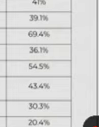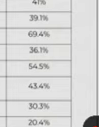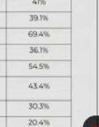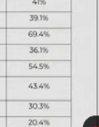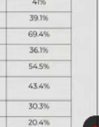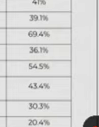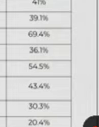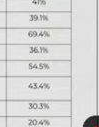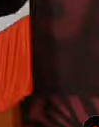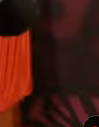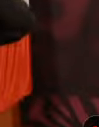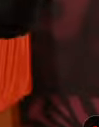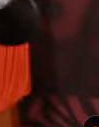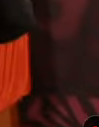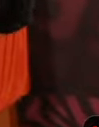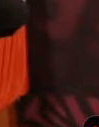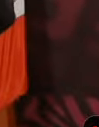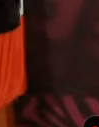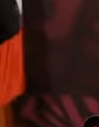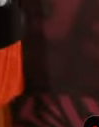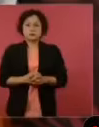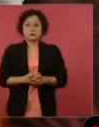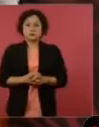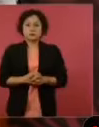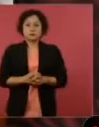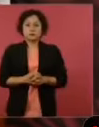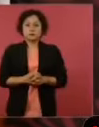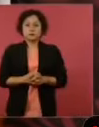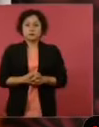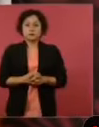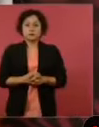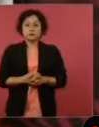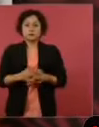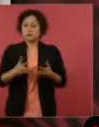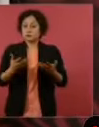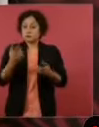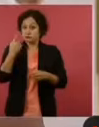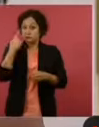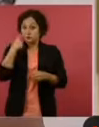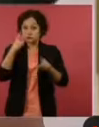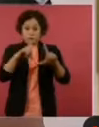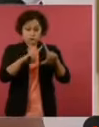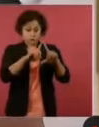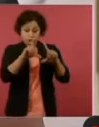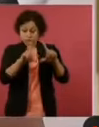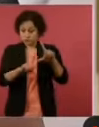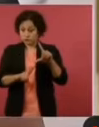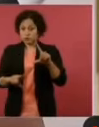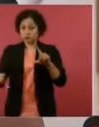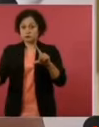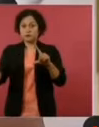medios nacionales, en la mayoría de los medios nacionales, decían